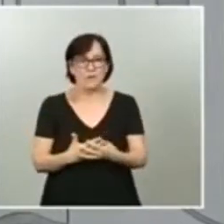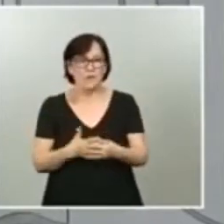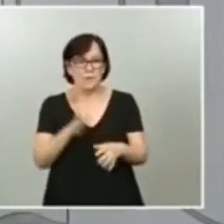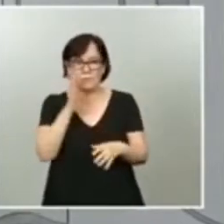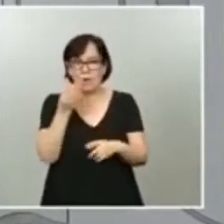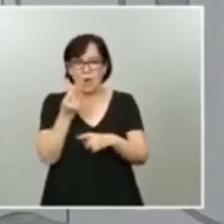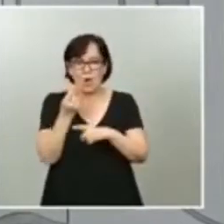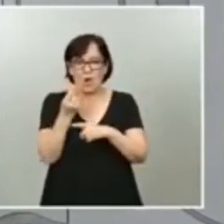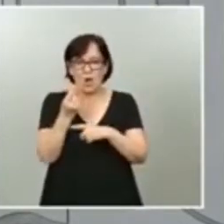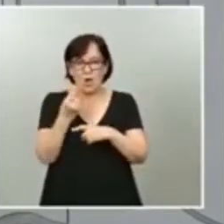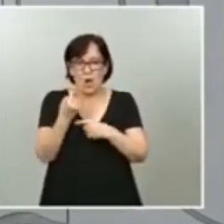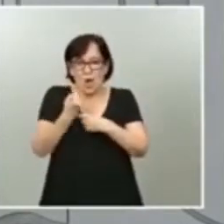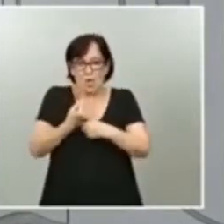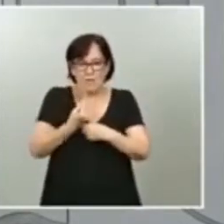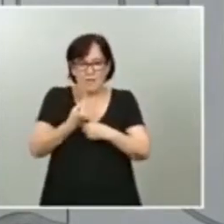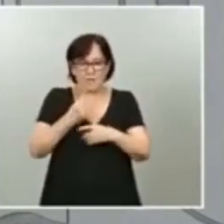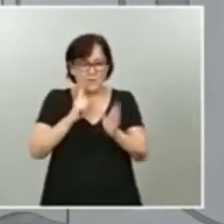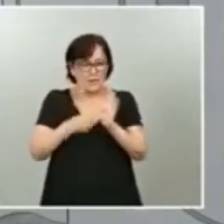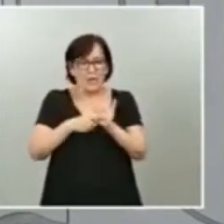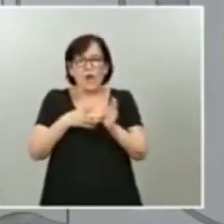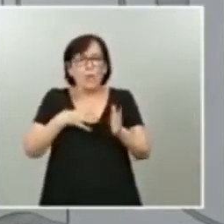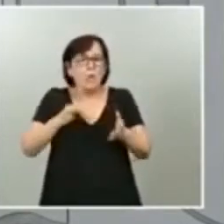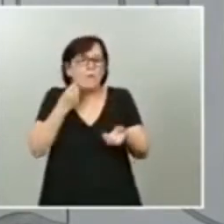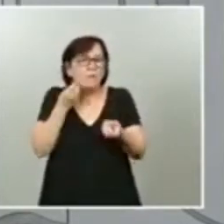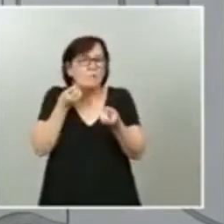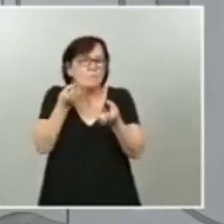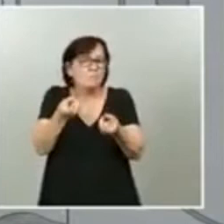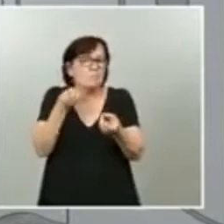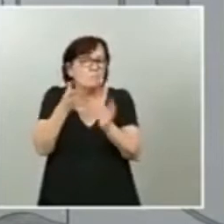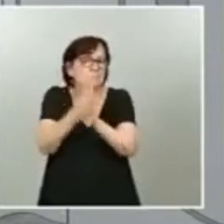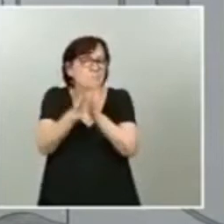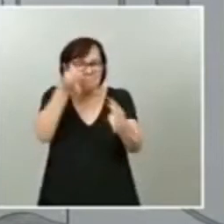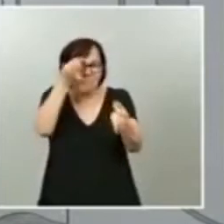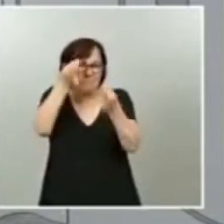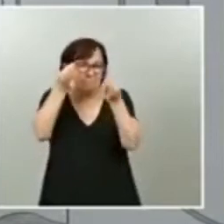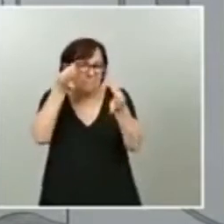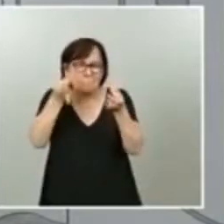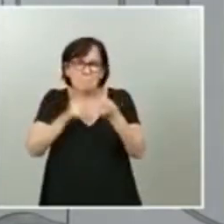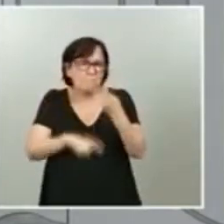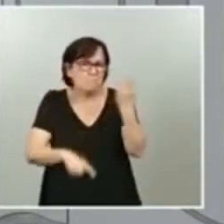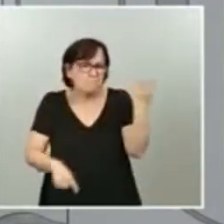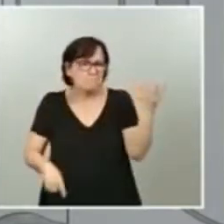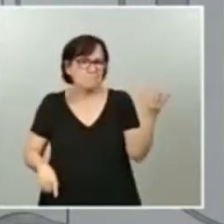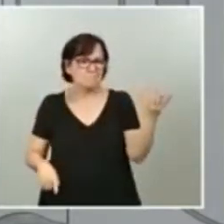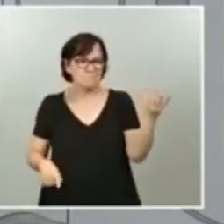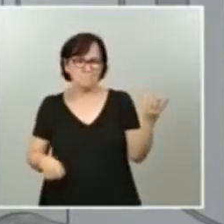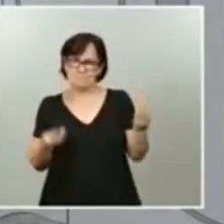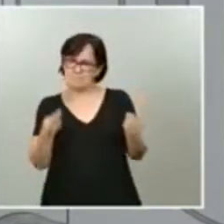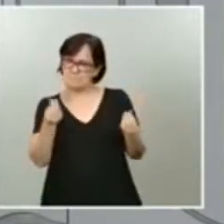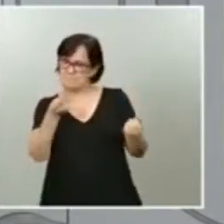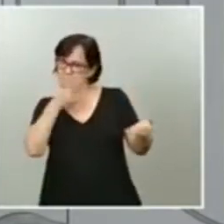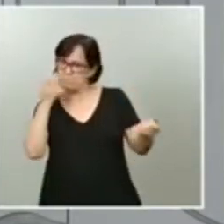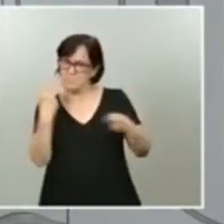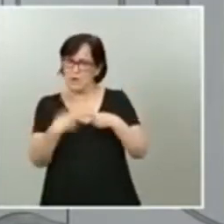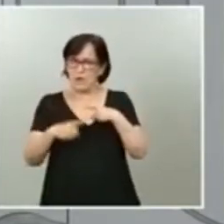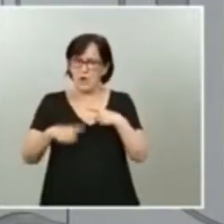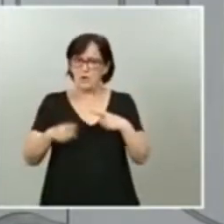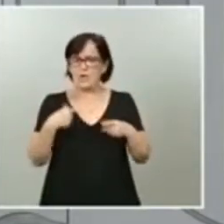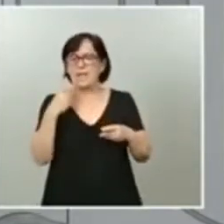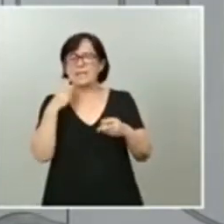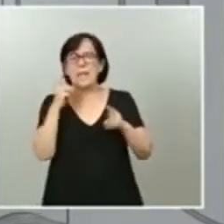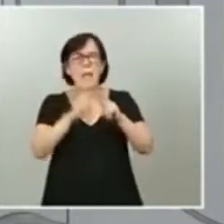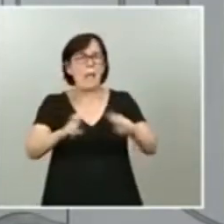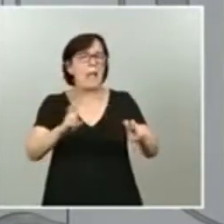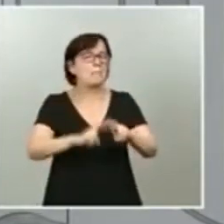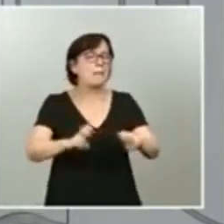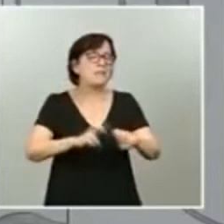No se pueden transmitir ni dar ningún tipo de indicio ni de señales sobre las líneas de investigación que pueda estar